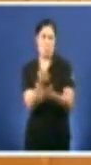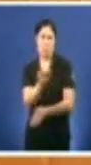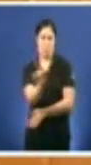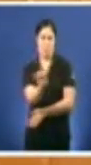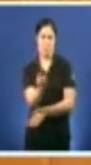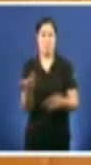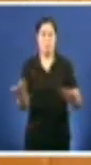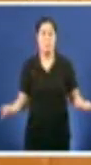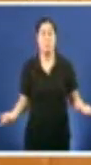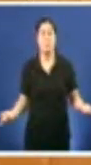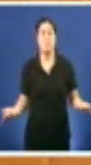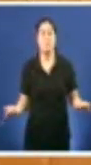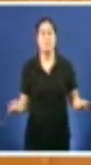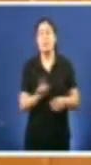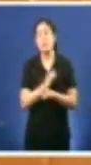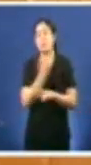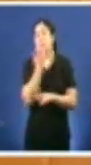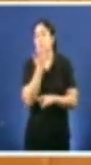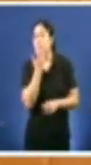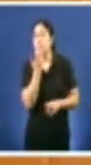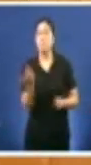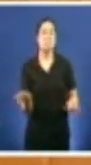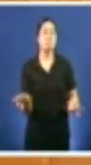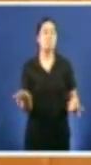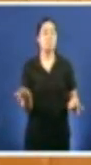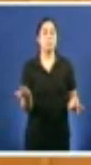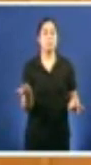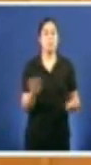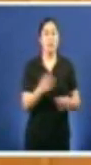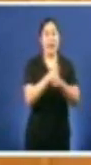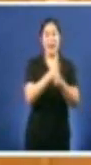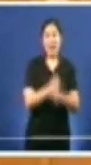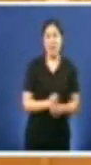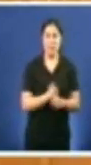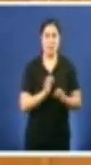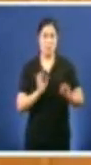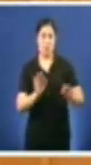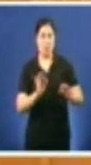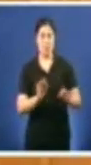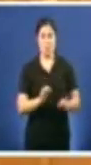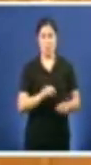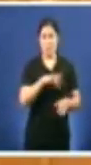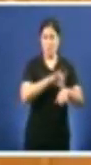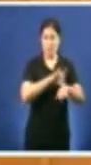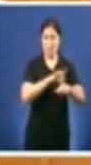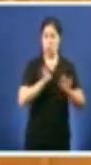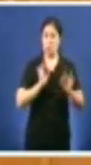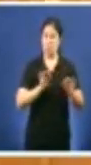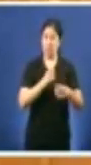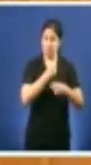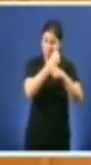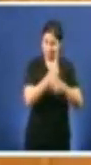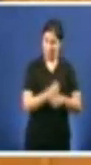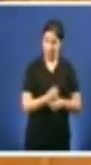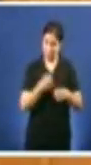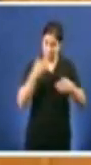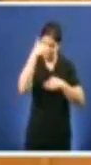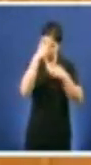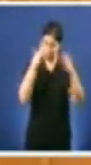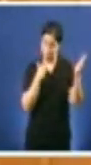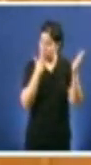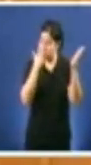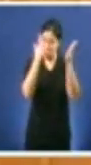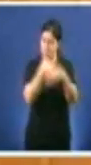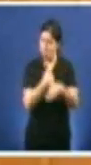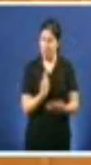por parte da consellería nin dos ergas eu levo reclamando aquí e supoño que vai a pasar o mismo a partir da hora que se